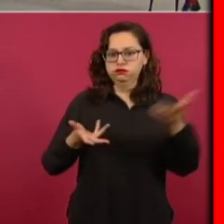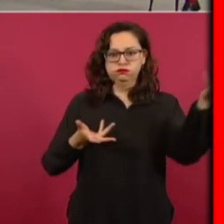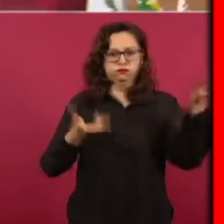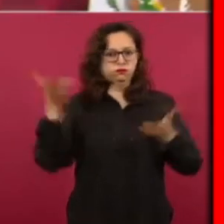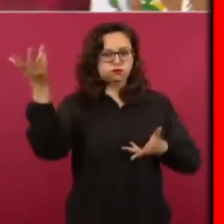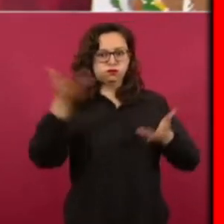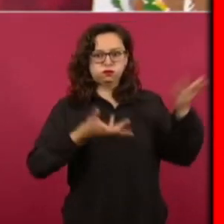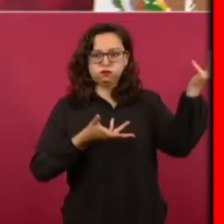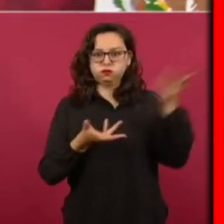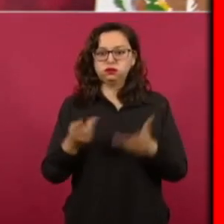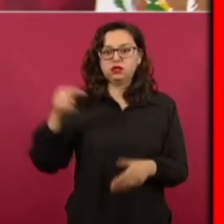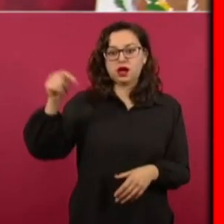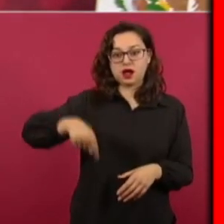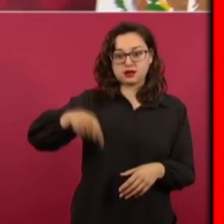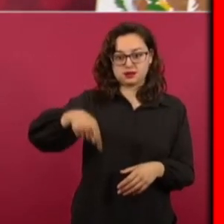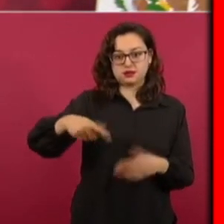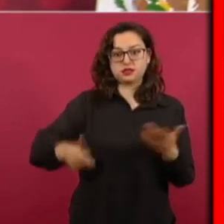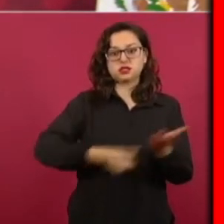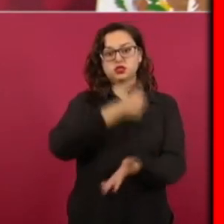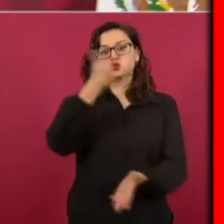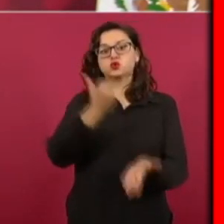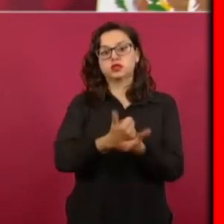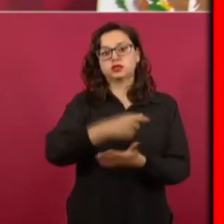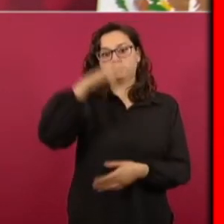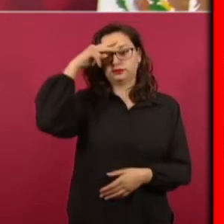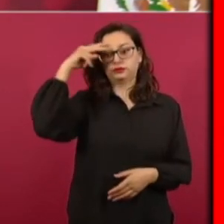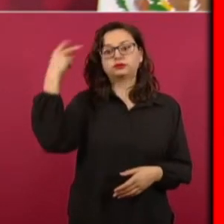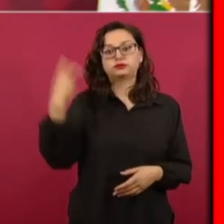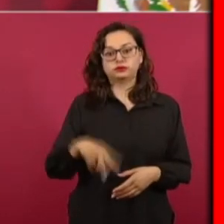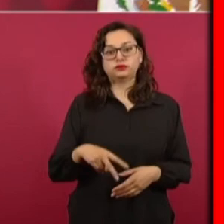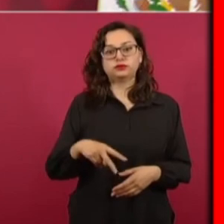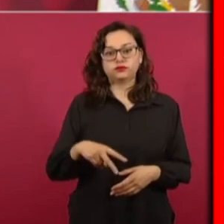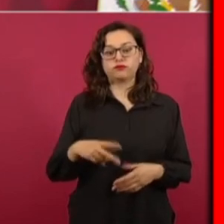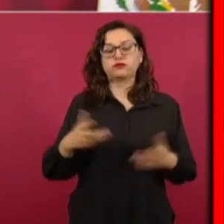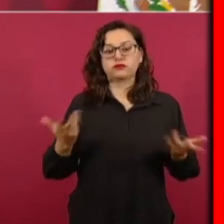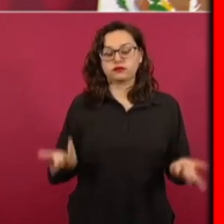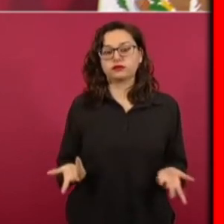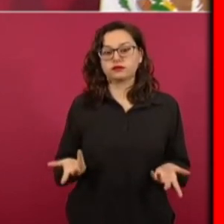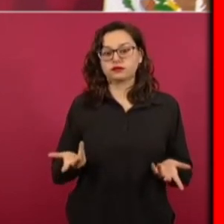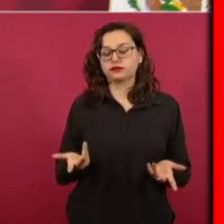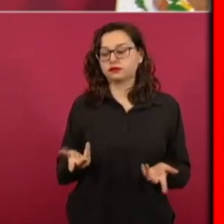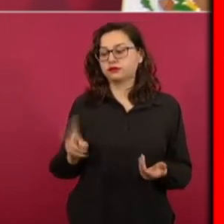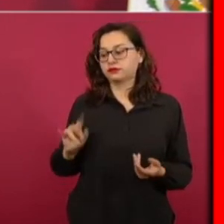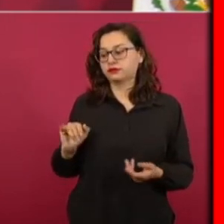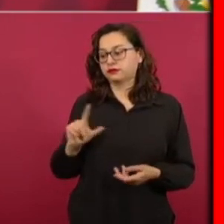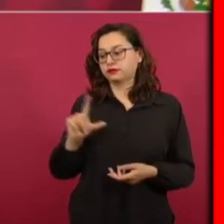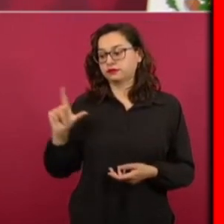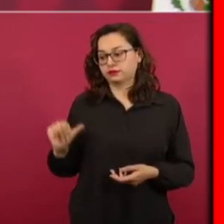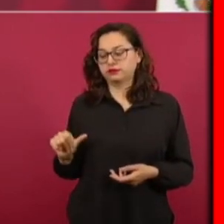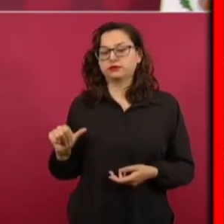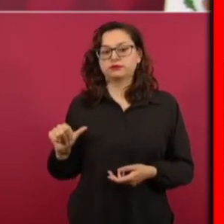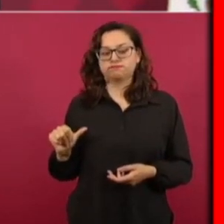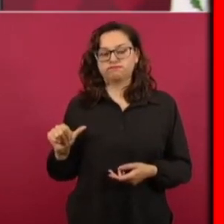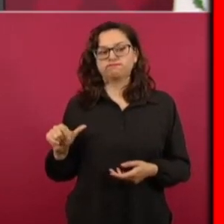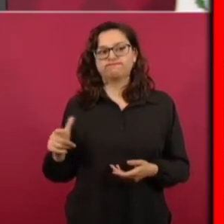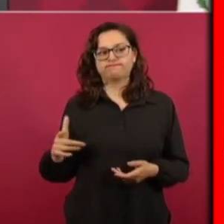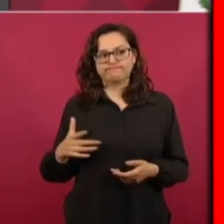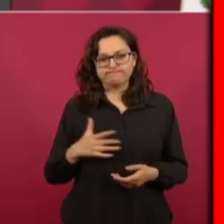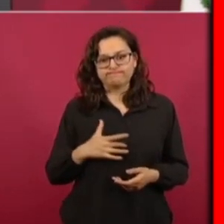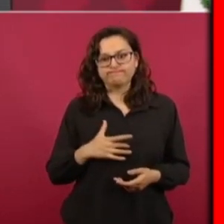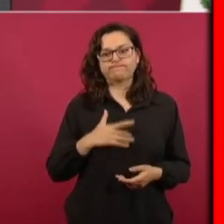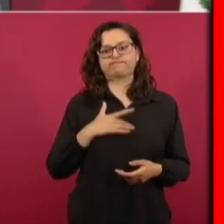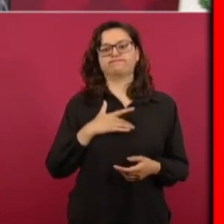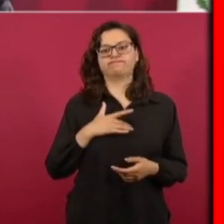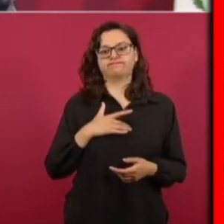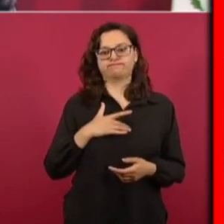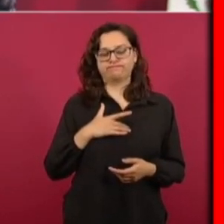y estando aquí Villa va a la tumba de Madero y